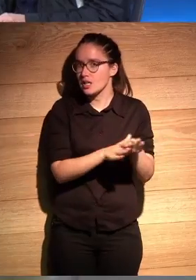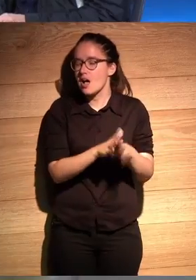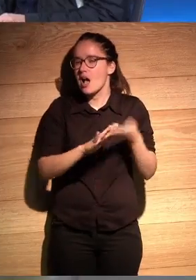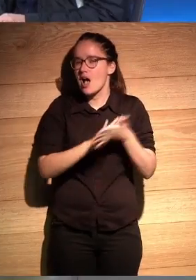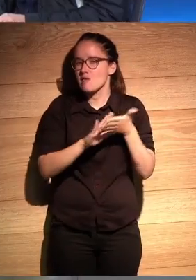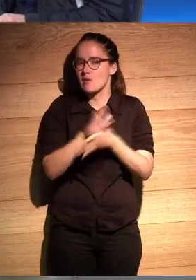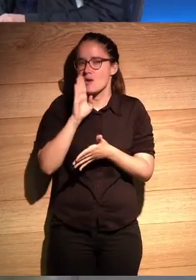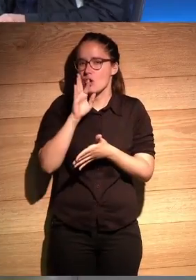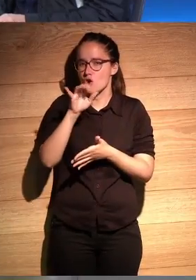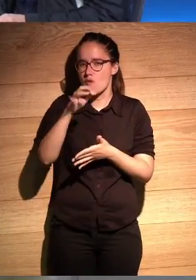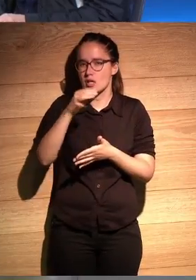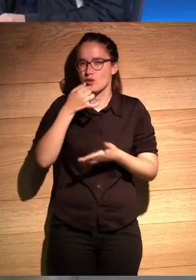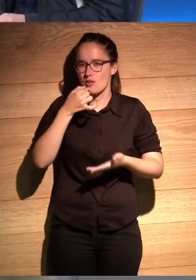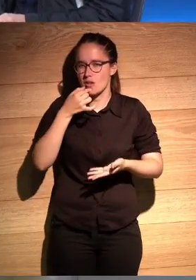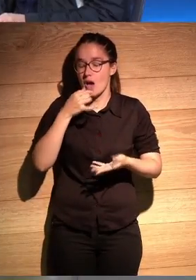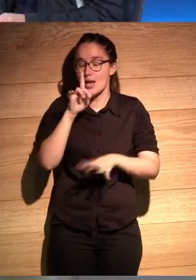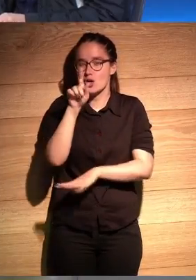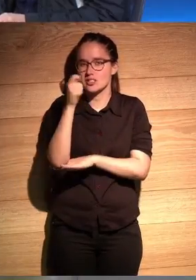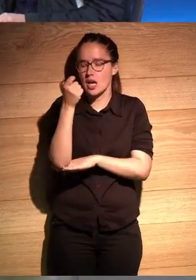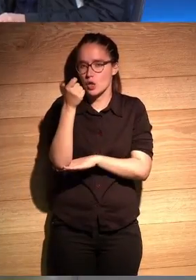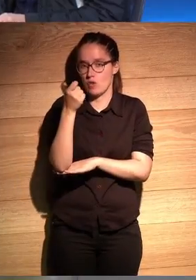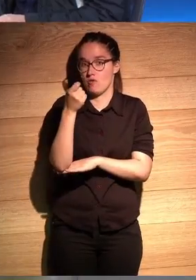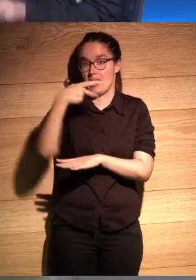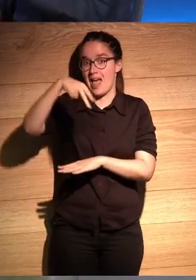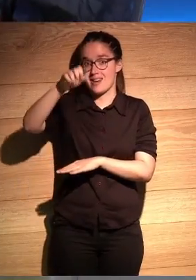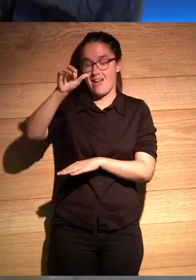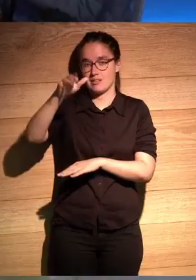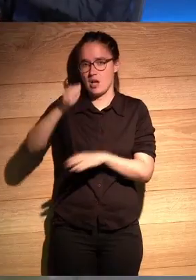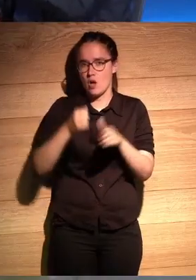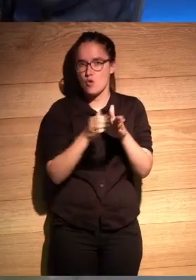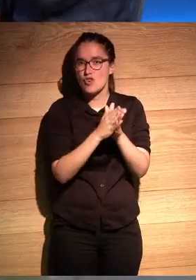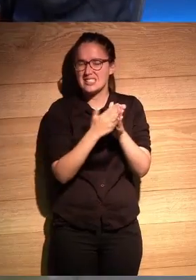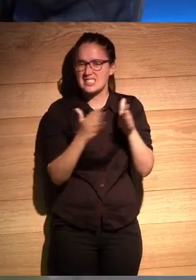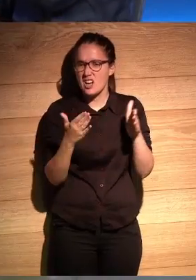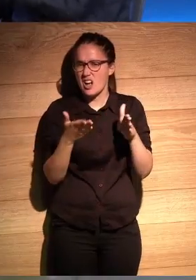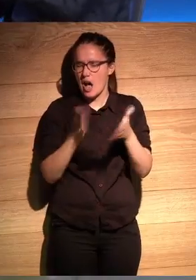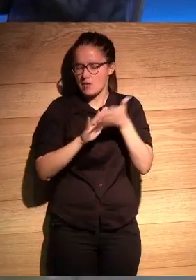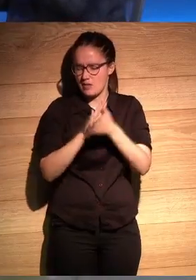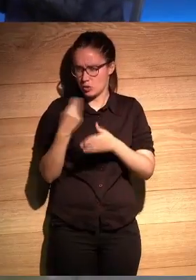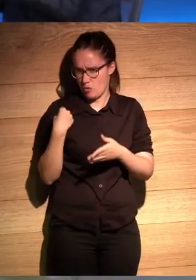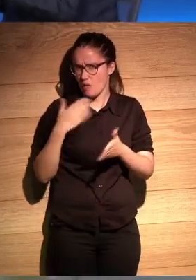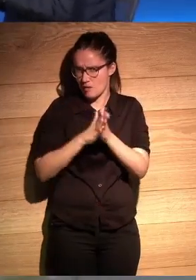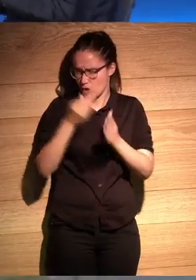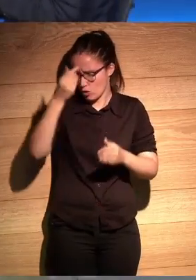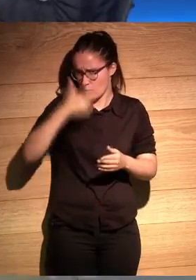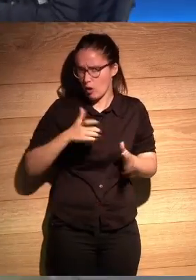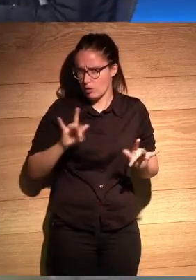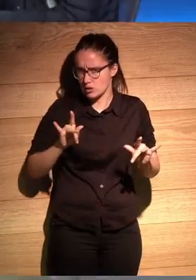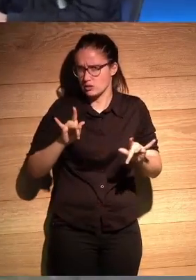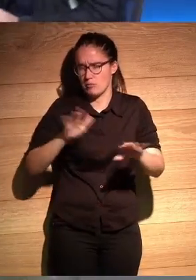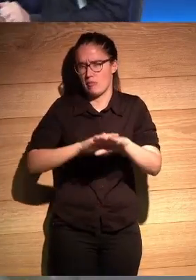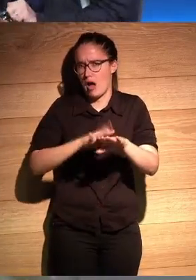hablamos con Roberto y yo le decía oye Roberto he conseguido de la NASA unos archivos Rodrigo hablamos con Roberto no, no que me interese ahora